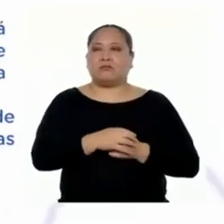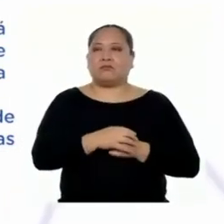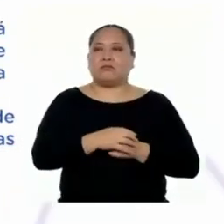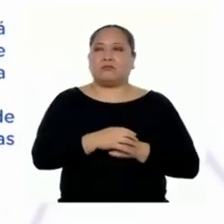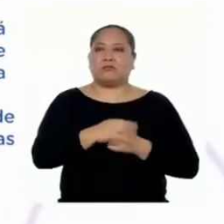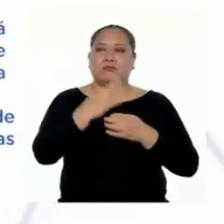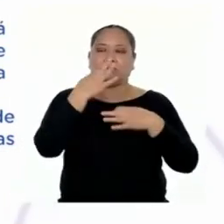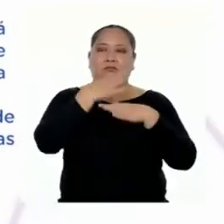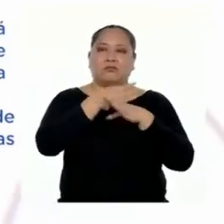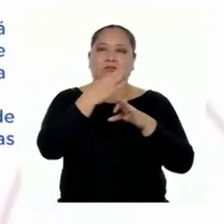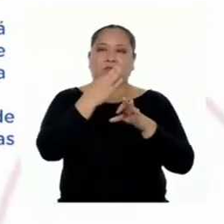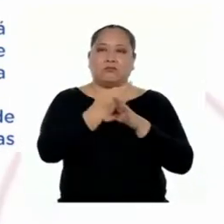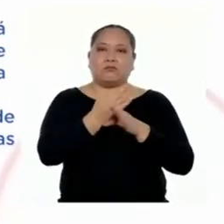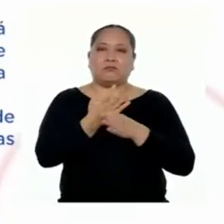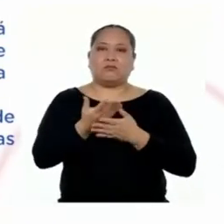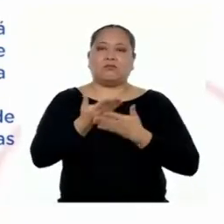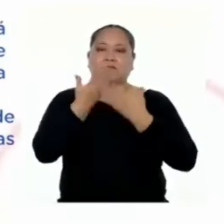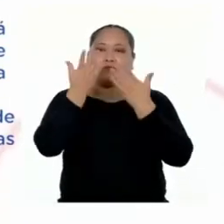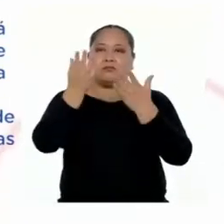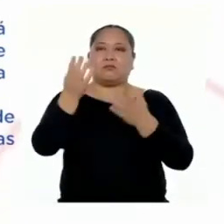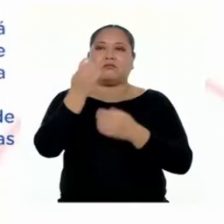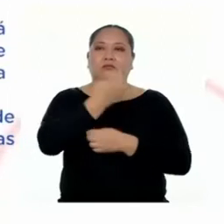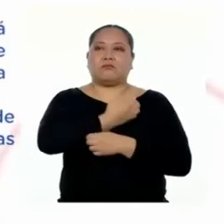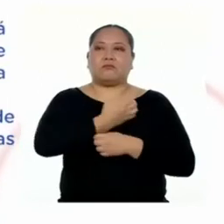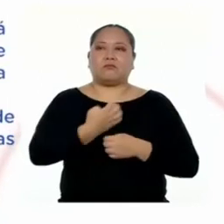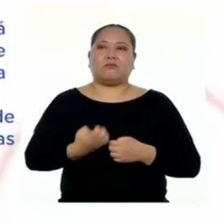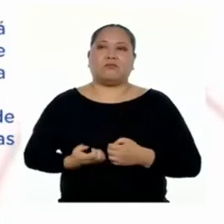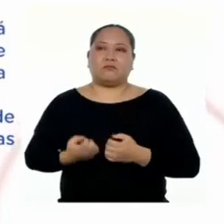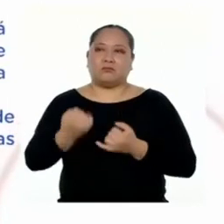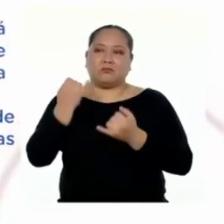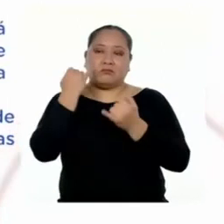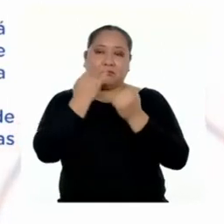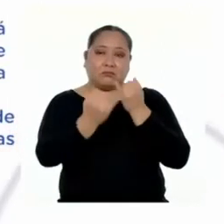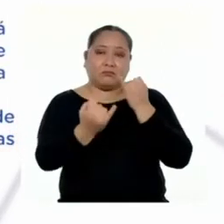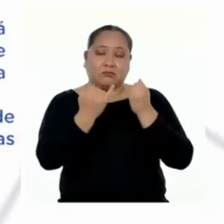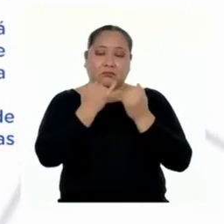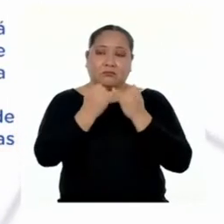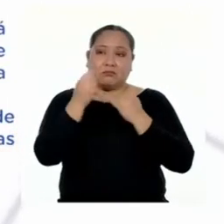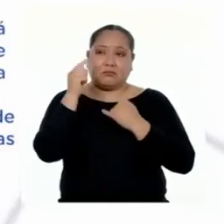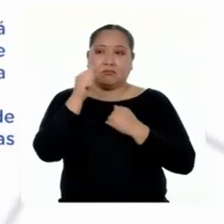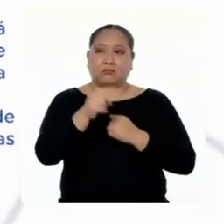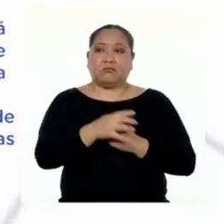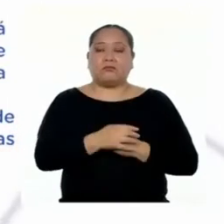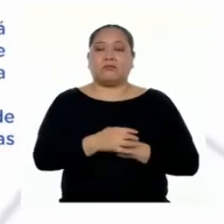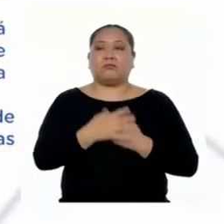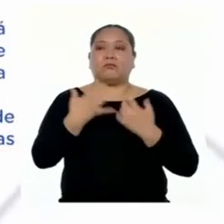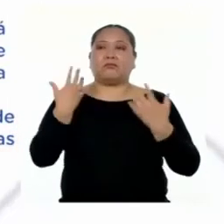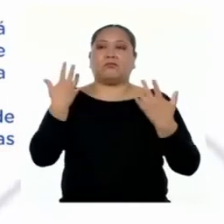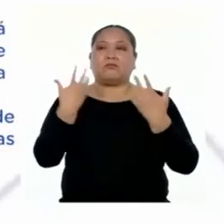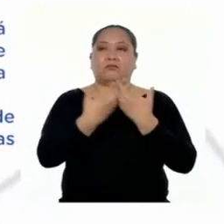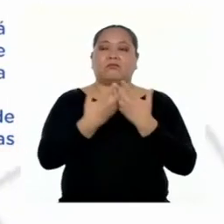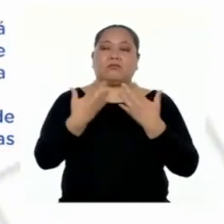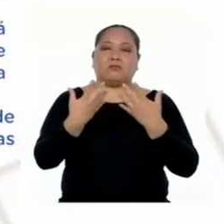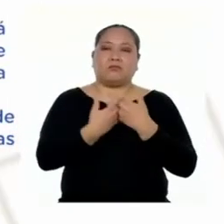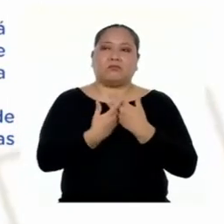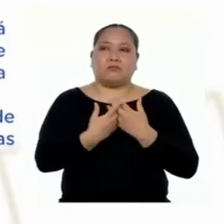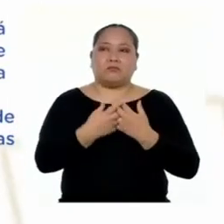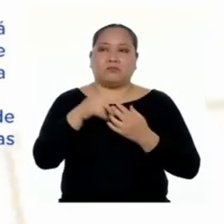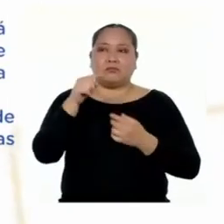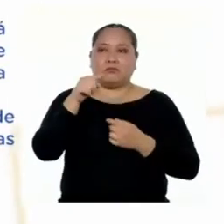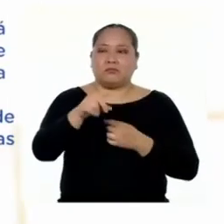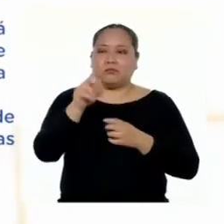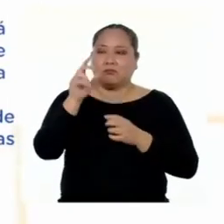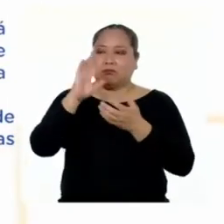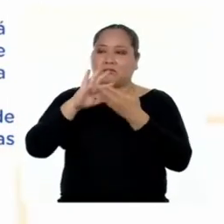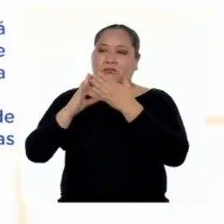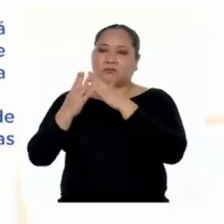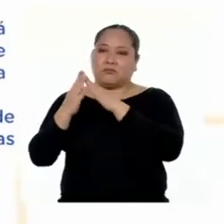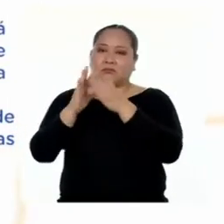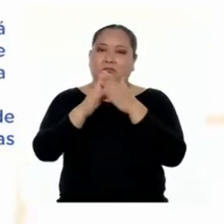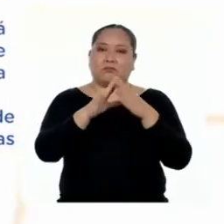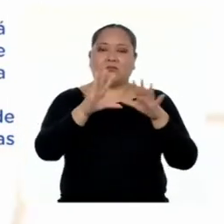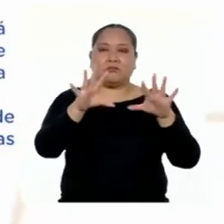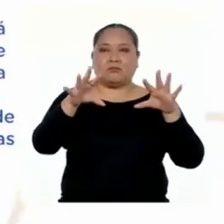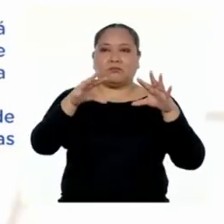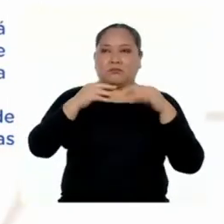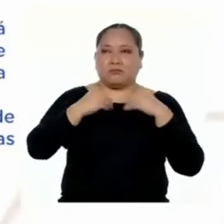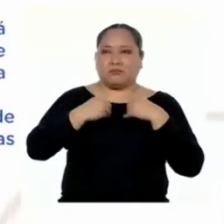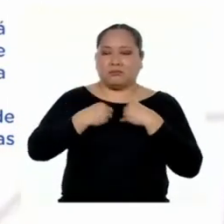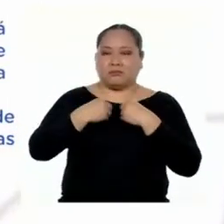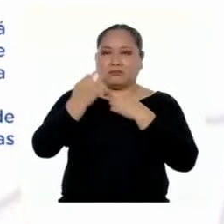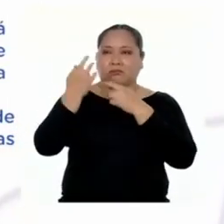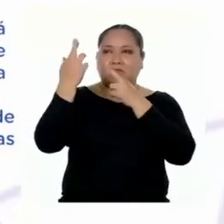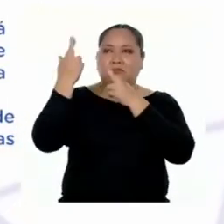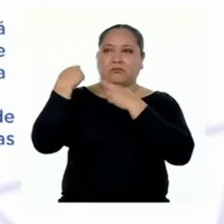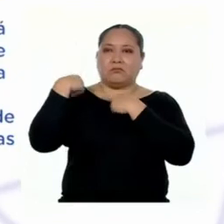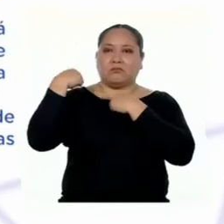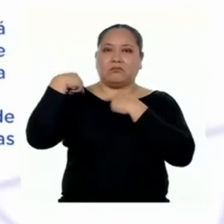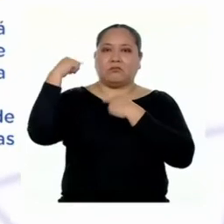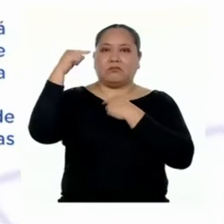con las medidas dadas por el Estado. Y la última recomendación está relacionada con que la población asuma con